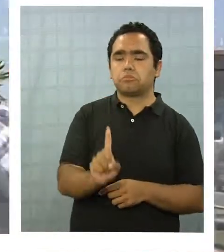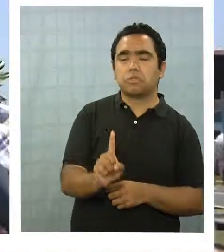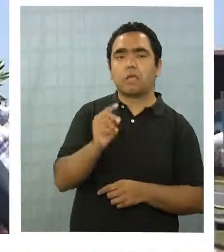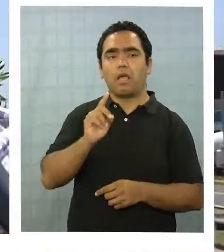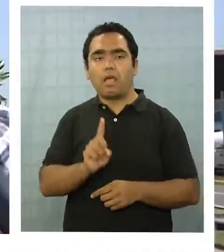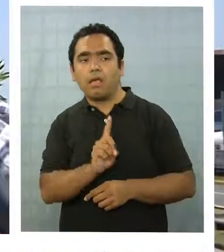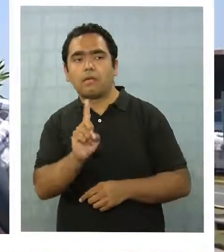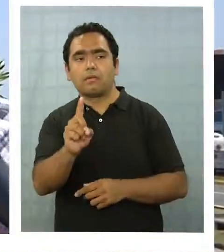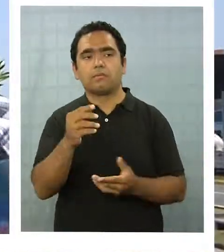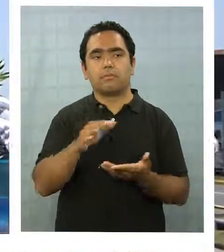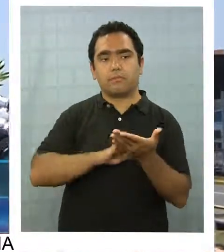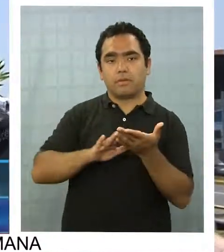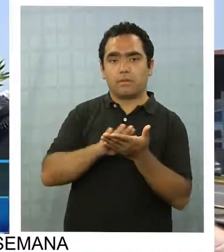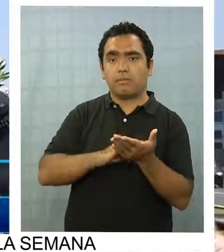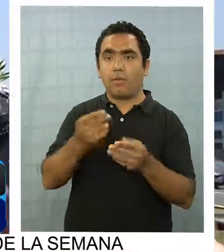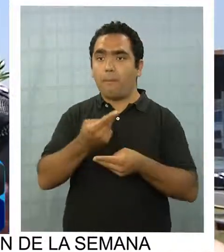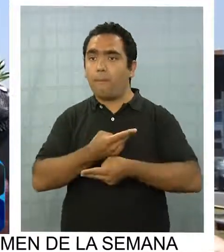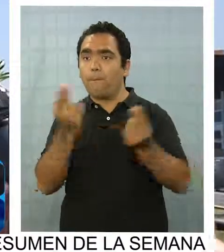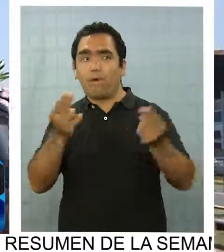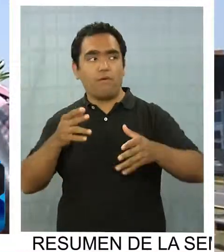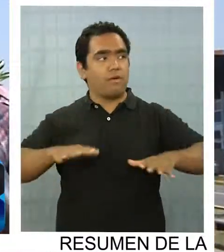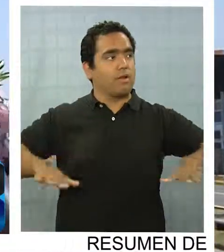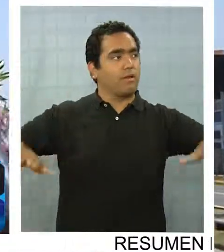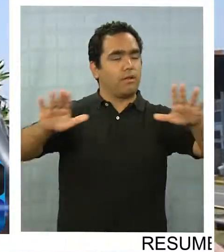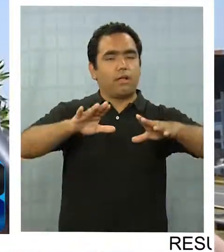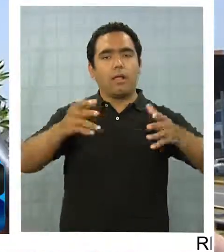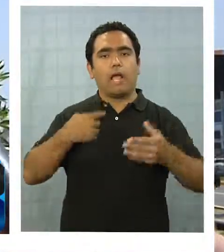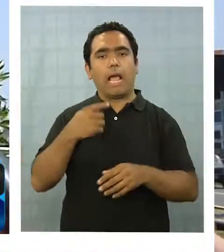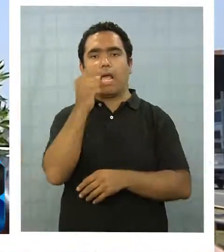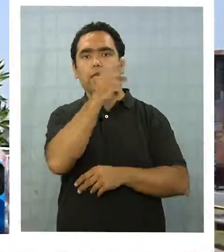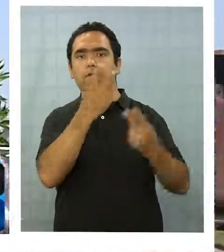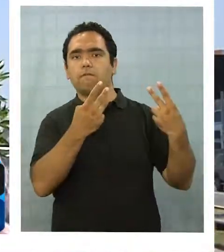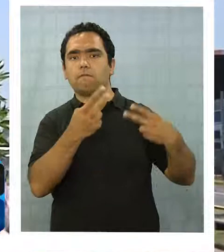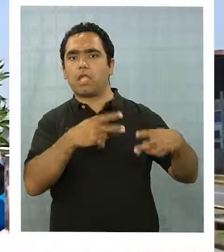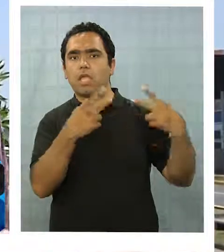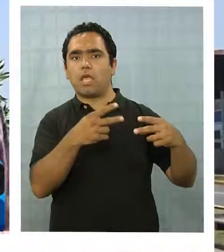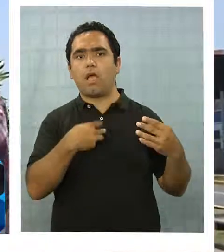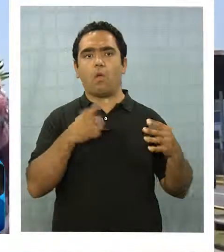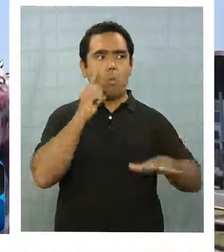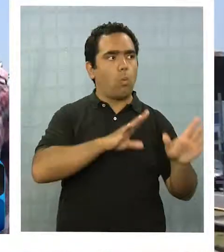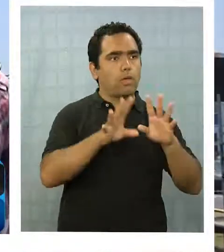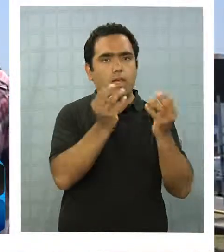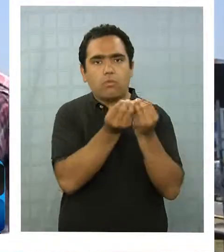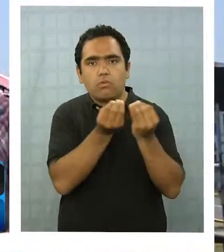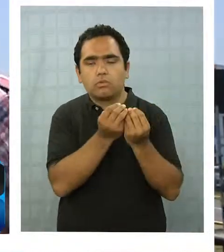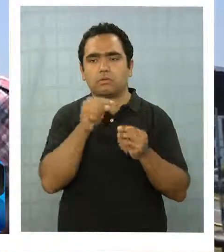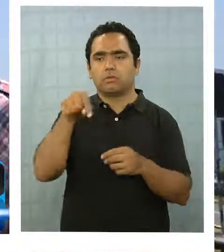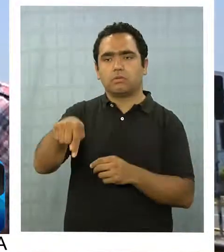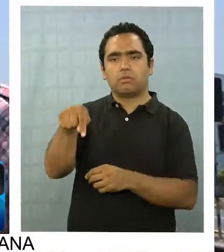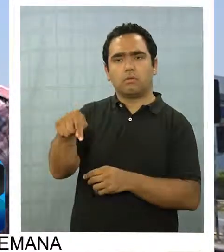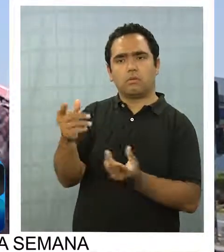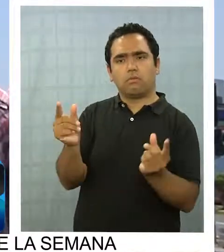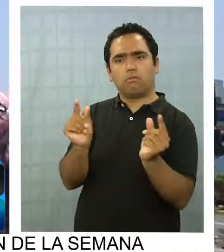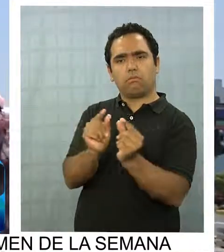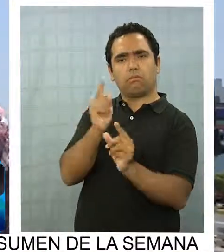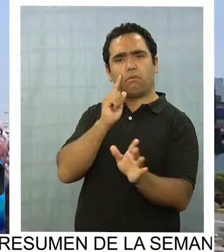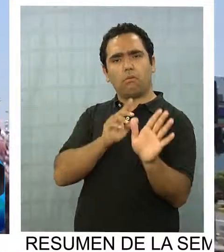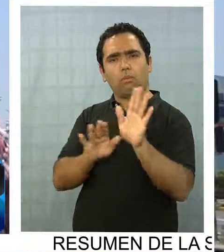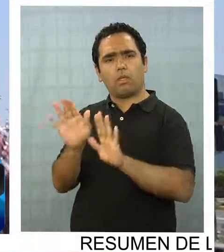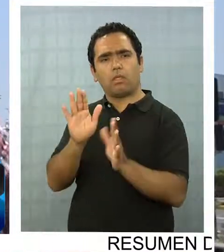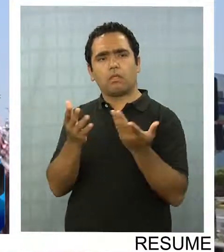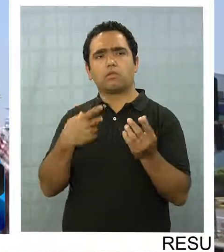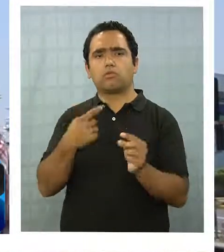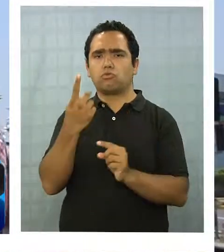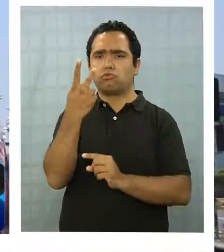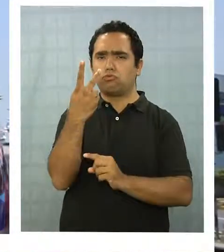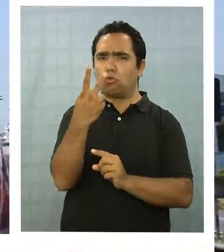estos lugares públicos ya están súper bien cuidados, es un atractivo realmente. Y yo llevo acá ya dos